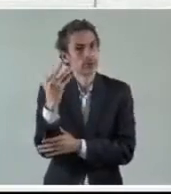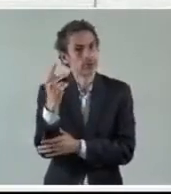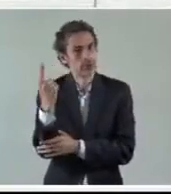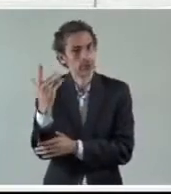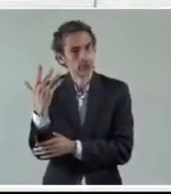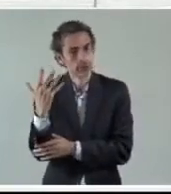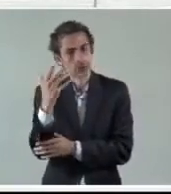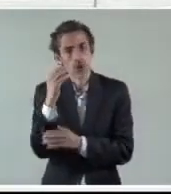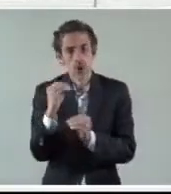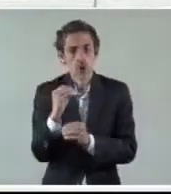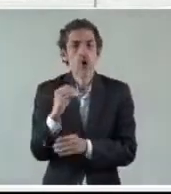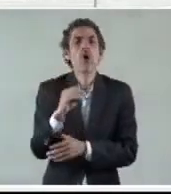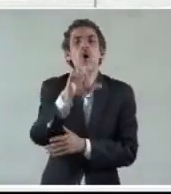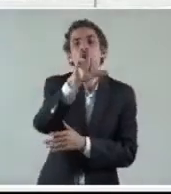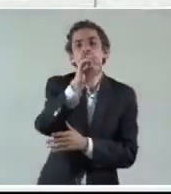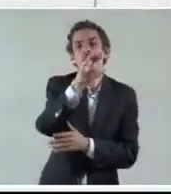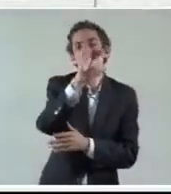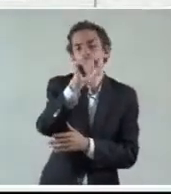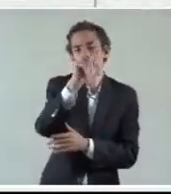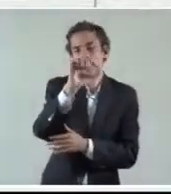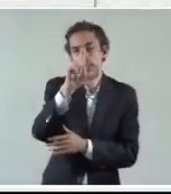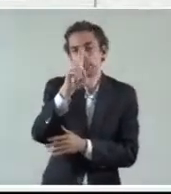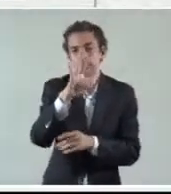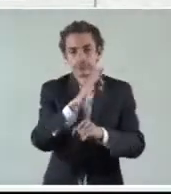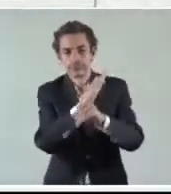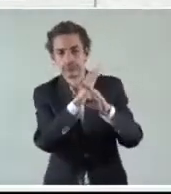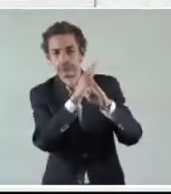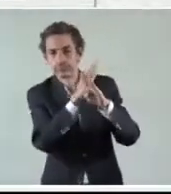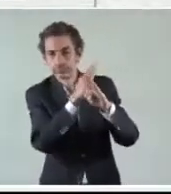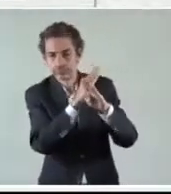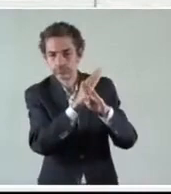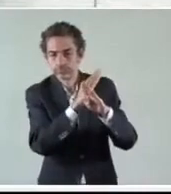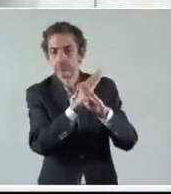llama a Locatel. Protégete y protege a los demás.